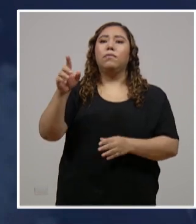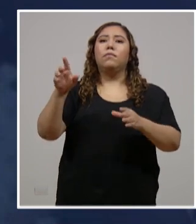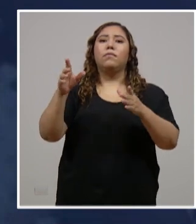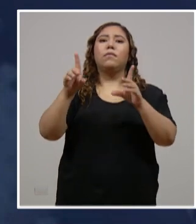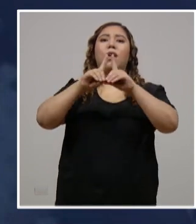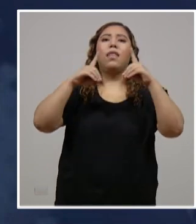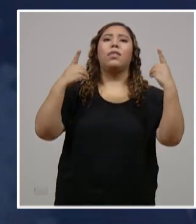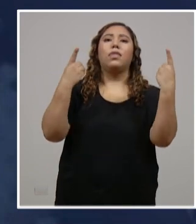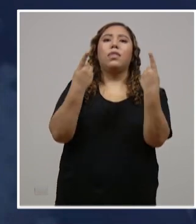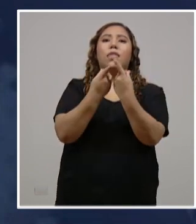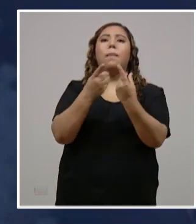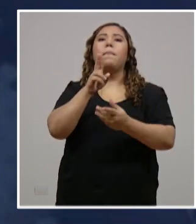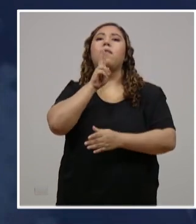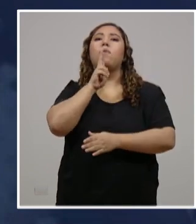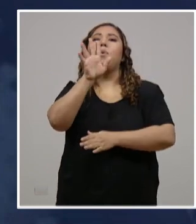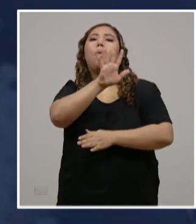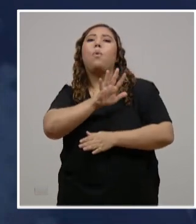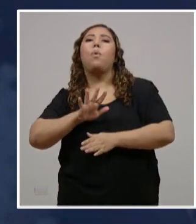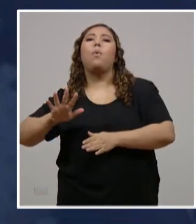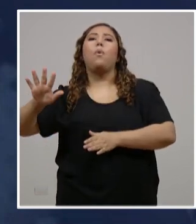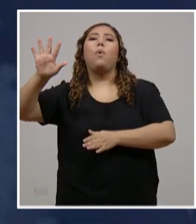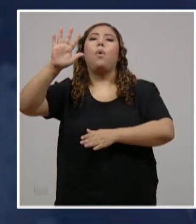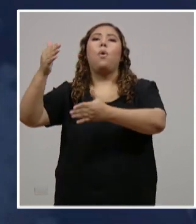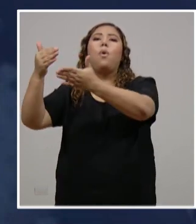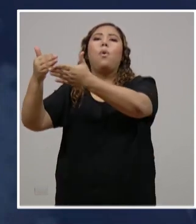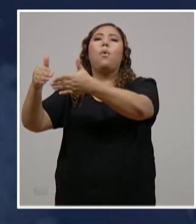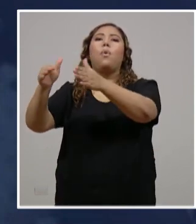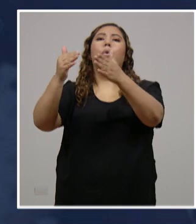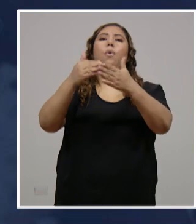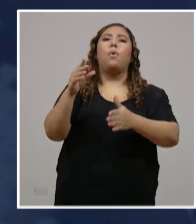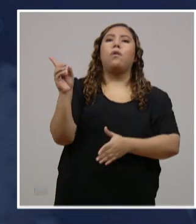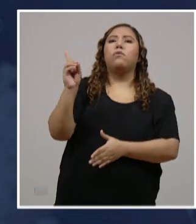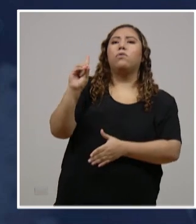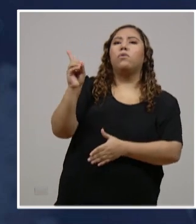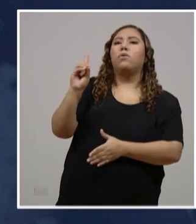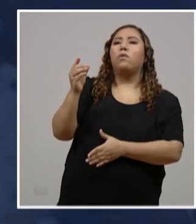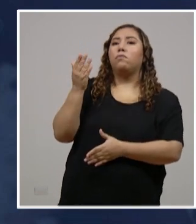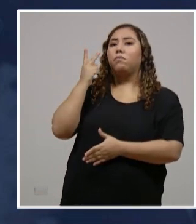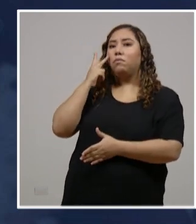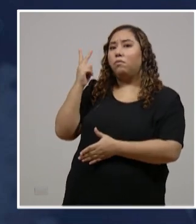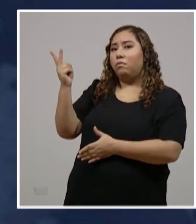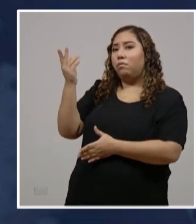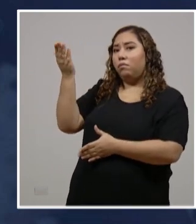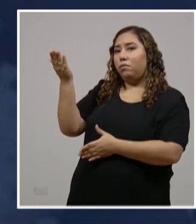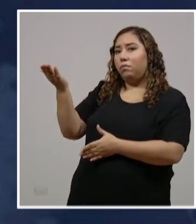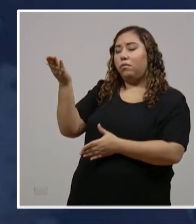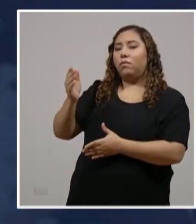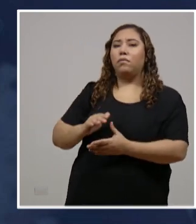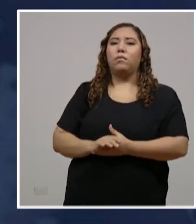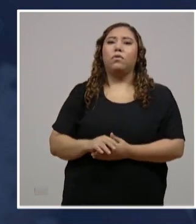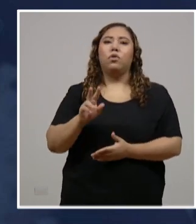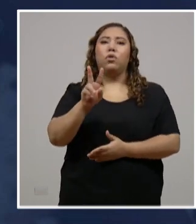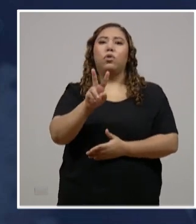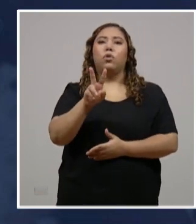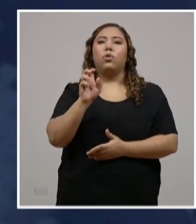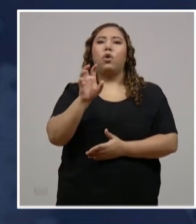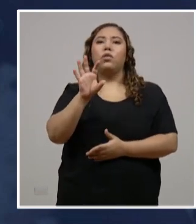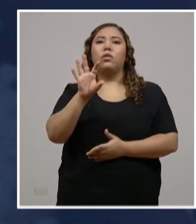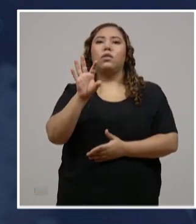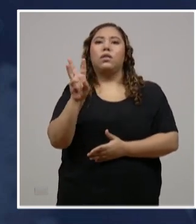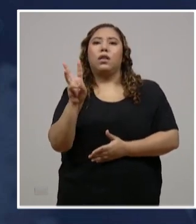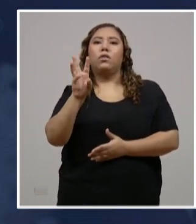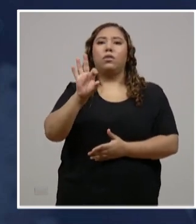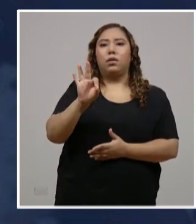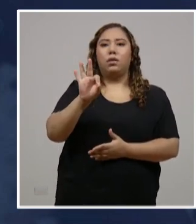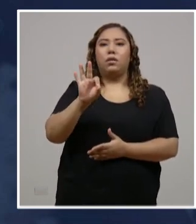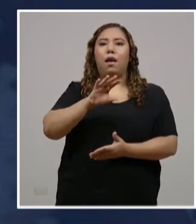de estos 530 nuevos casos a nivel nacional está en la siguiente manera. 269 casos